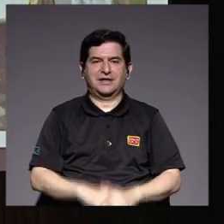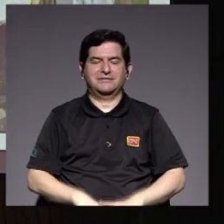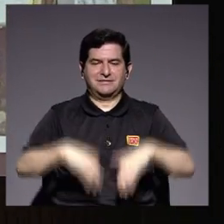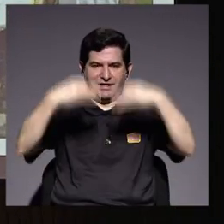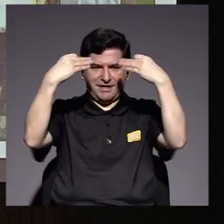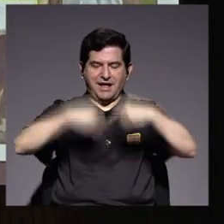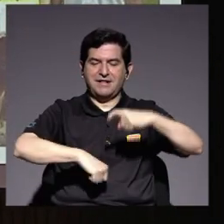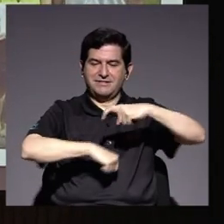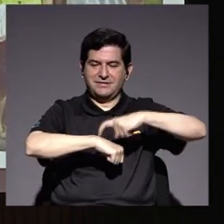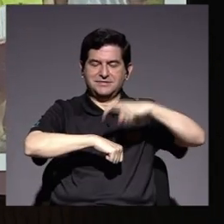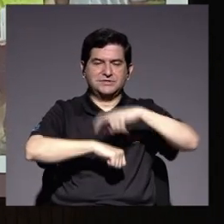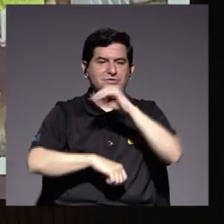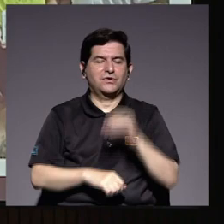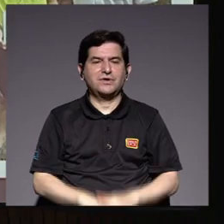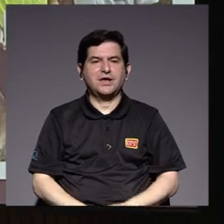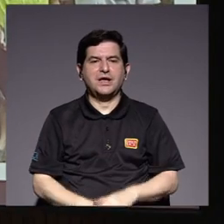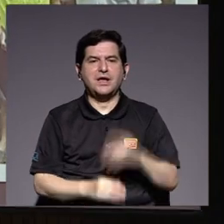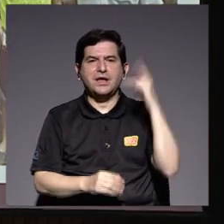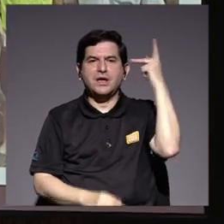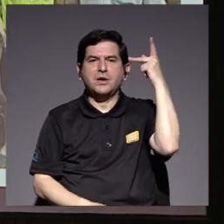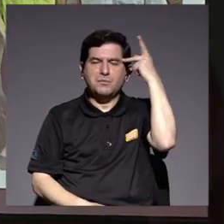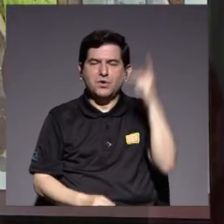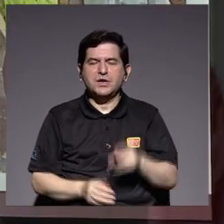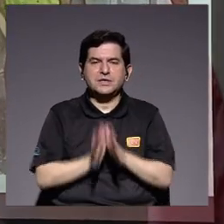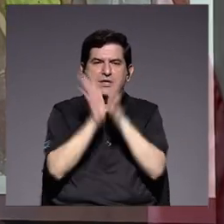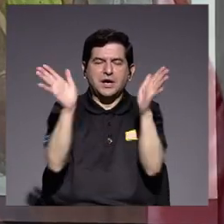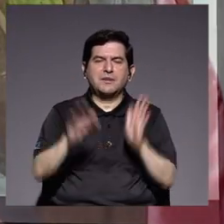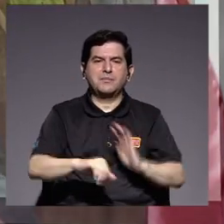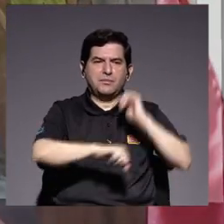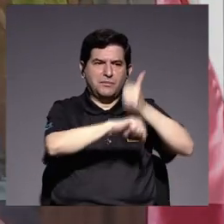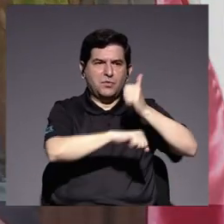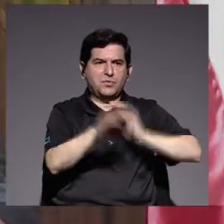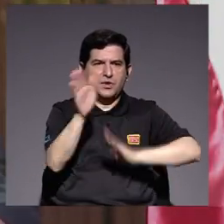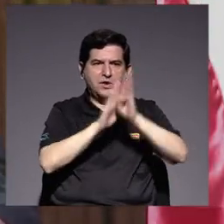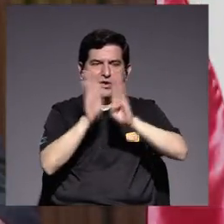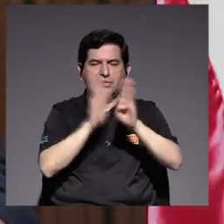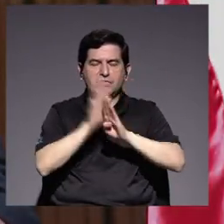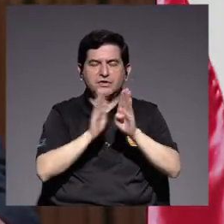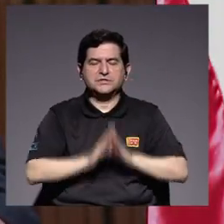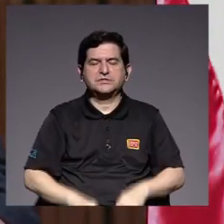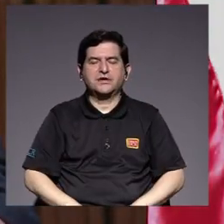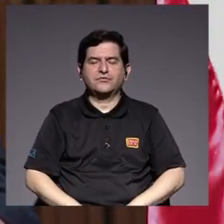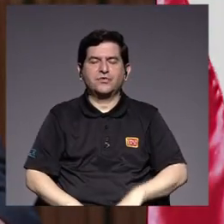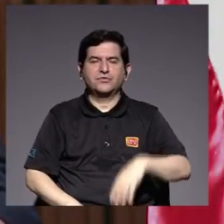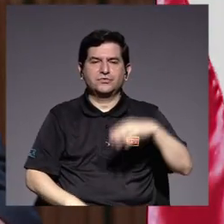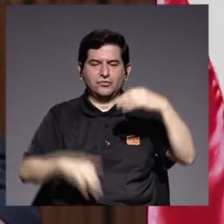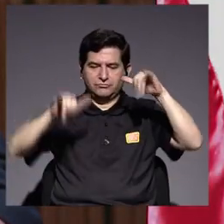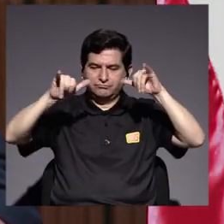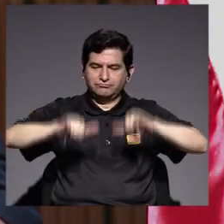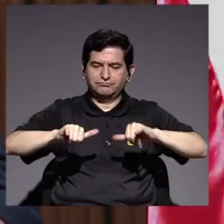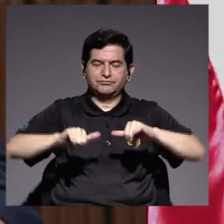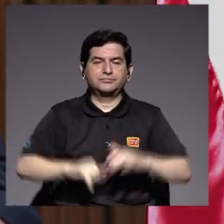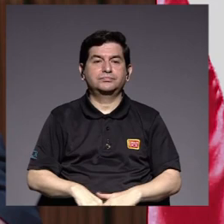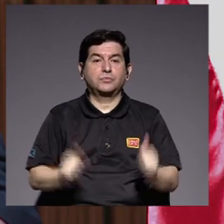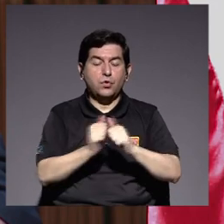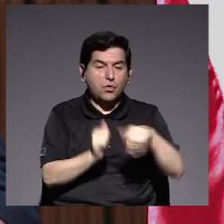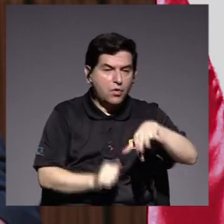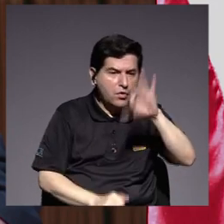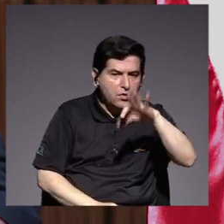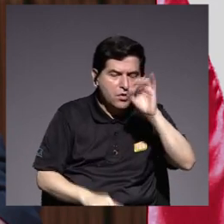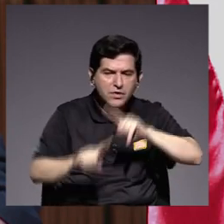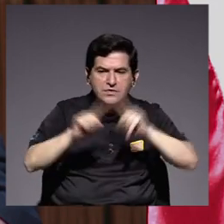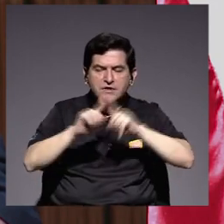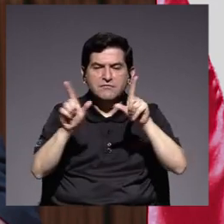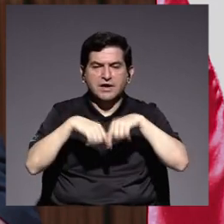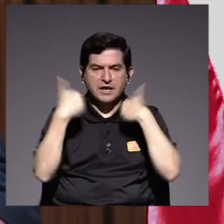toma de decisiones y la formulación de políticas públicas para el desarrollo sostenible con los hallazgos de los